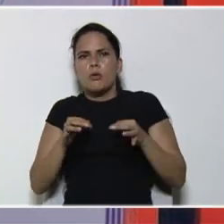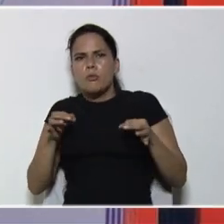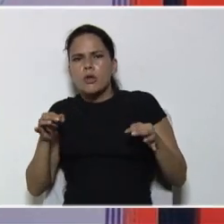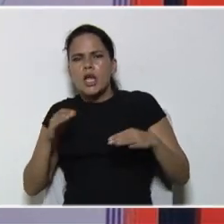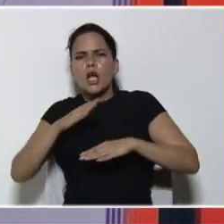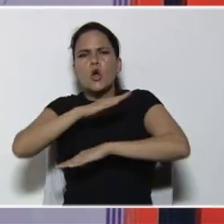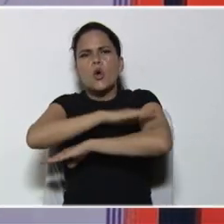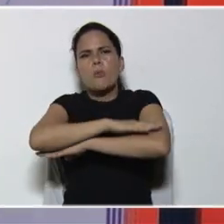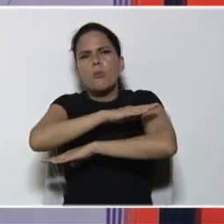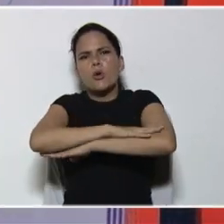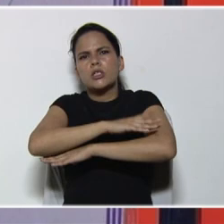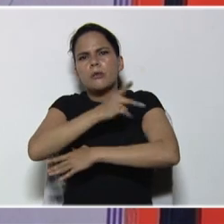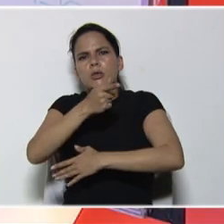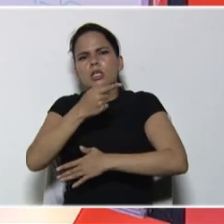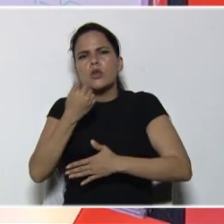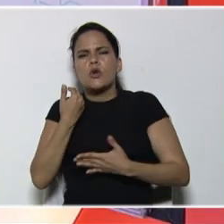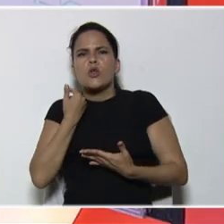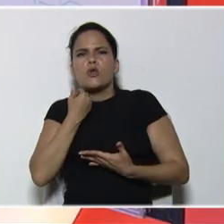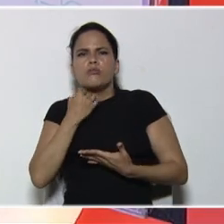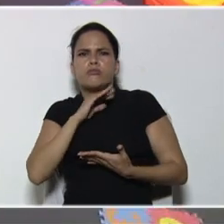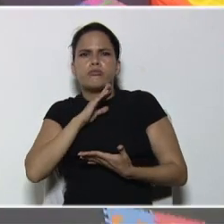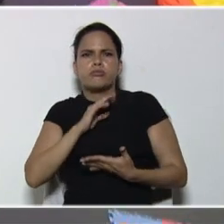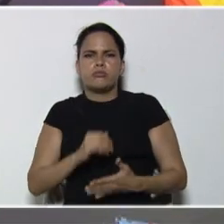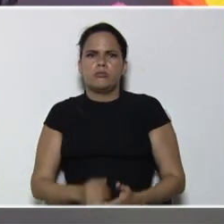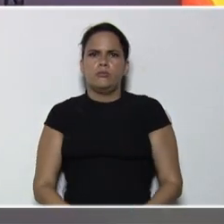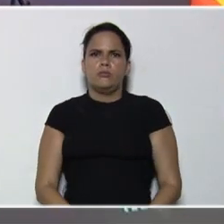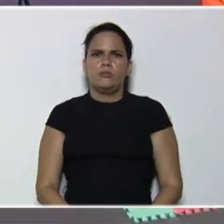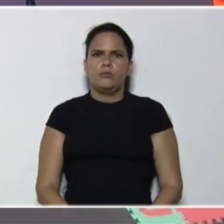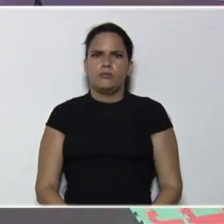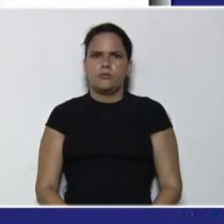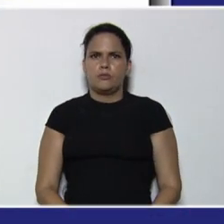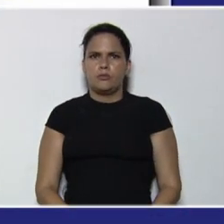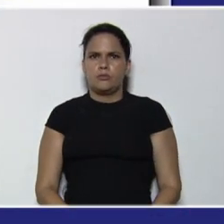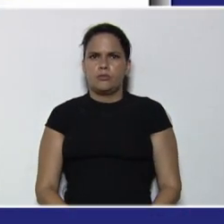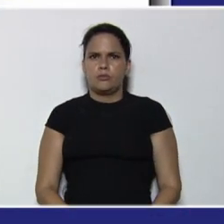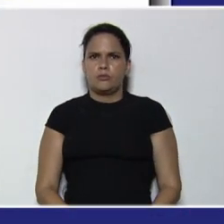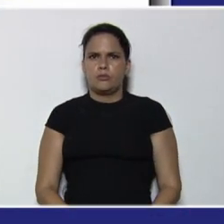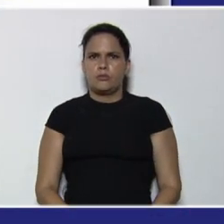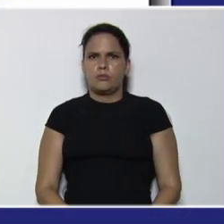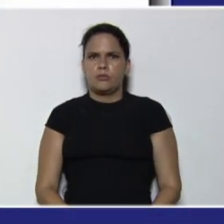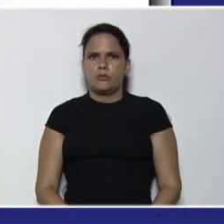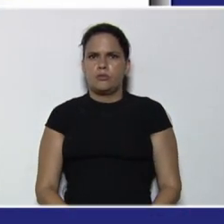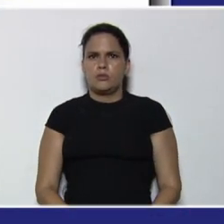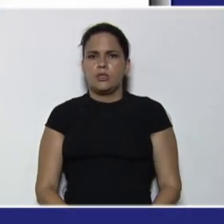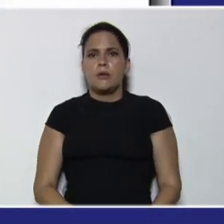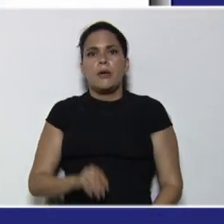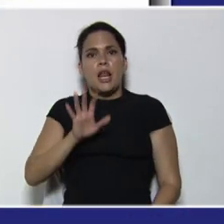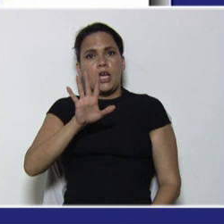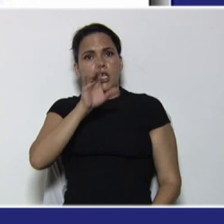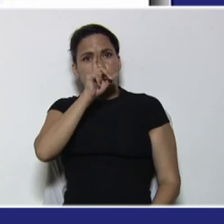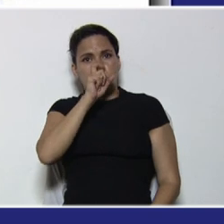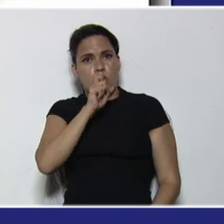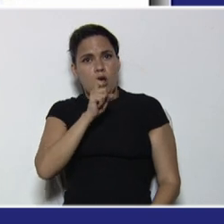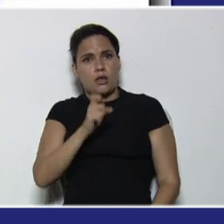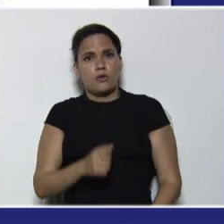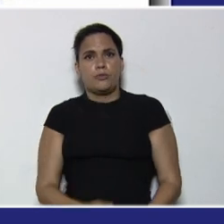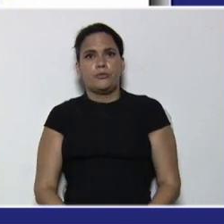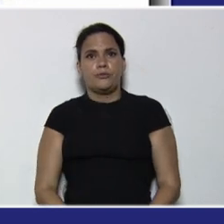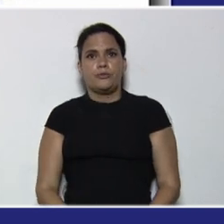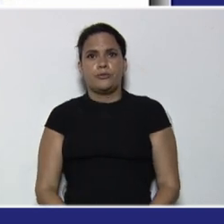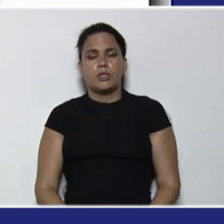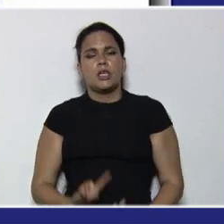comportamiento, de un virus, vamos a seguir, en nuestra pantalla, interactiva, ya para quinto año, que estábamos,